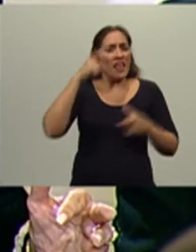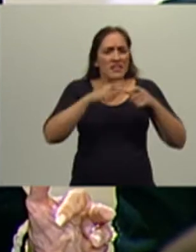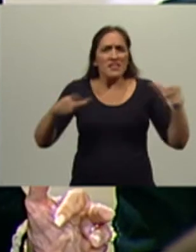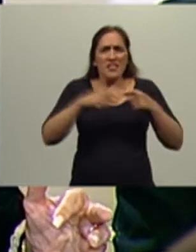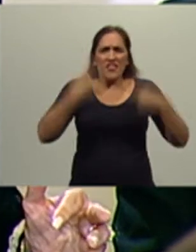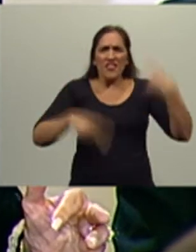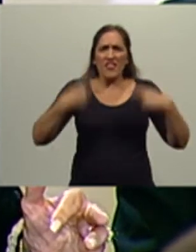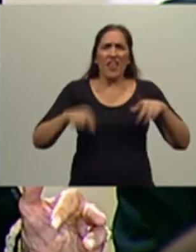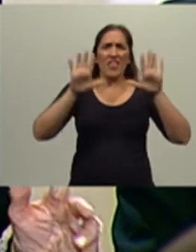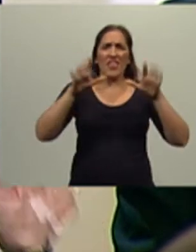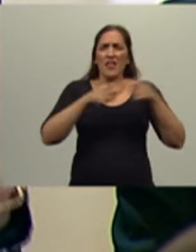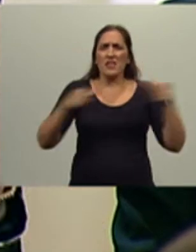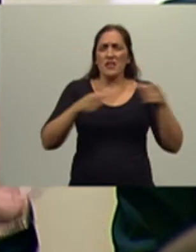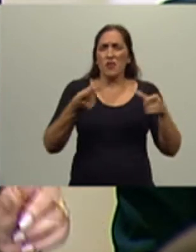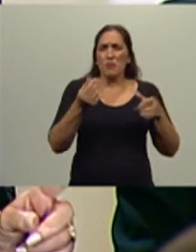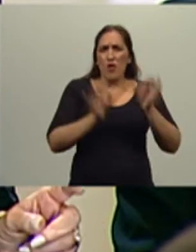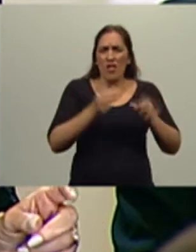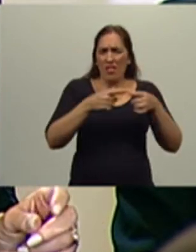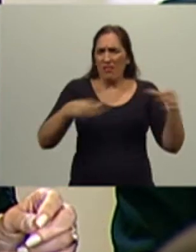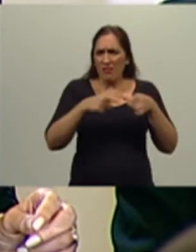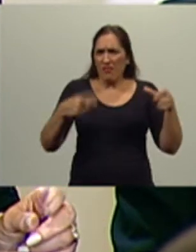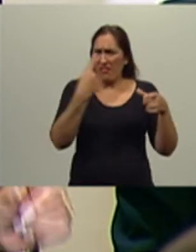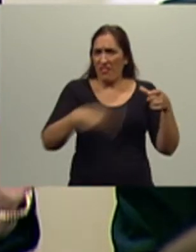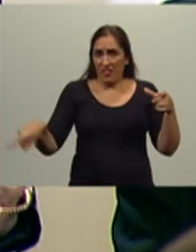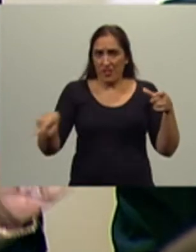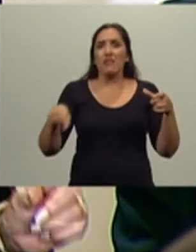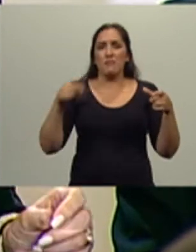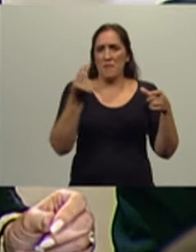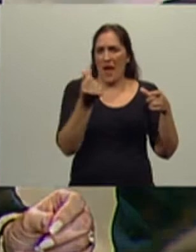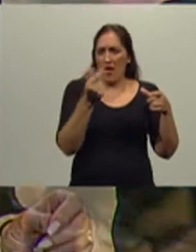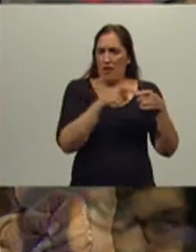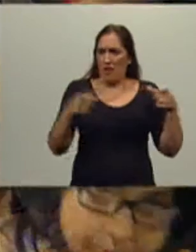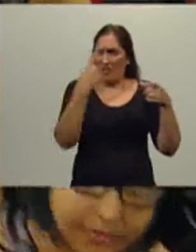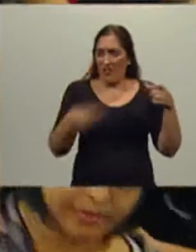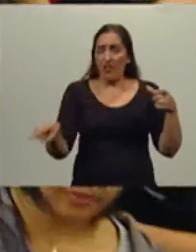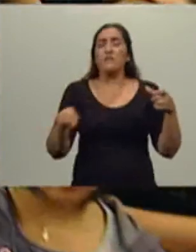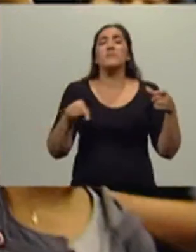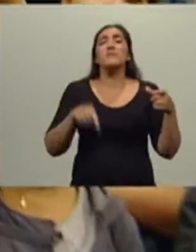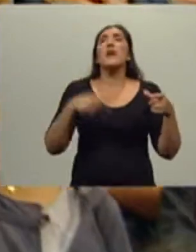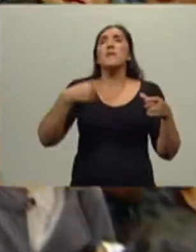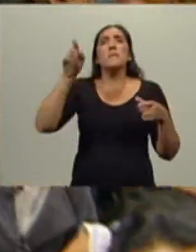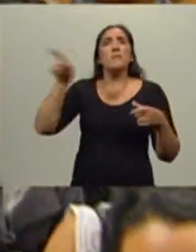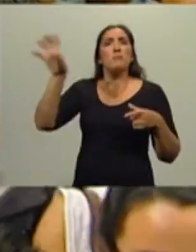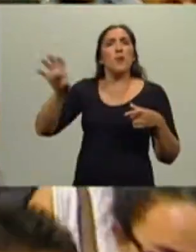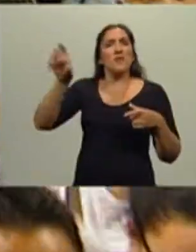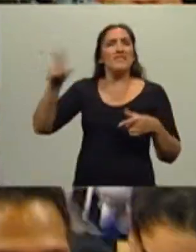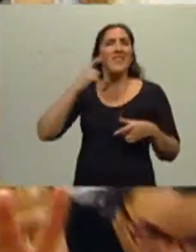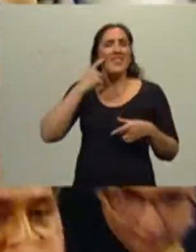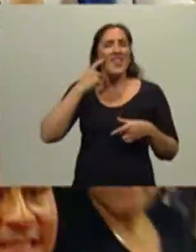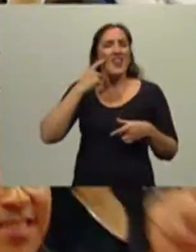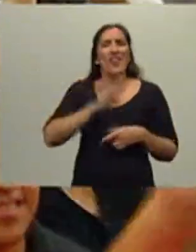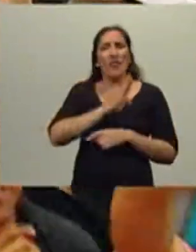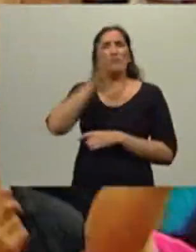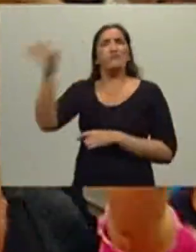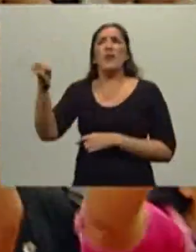monedas en la República Argentina. Creo que uno de los primeros rescates los realizó en la provincia de Entre Ríos cuando fue a levantar la huelga que